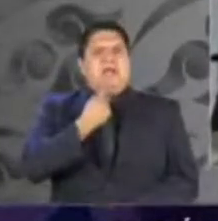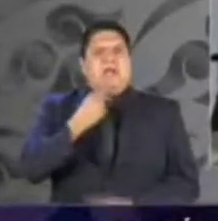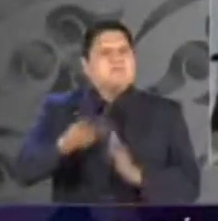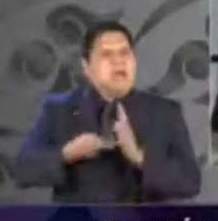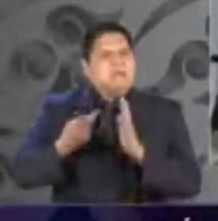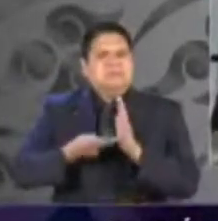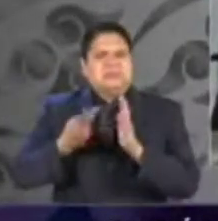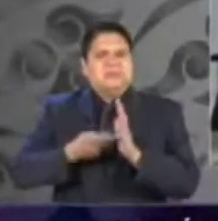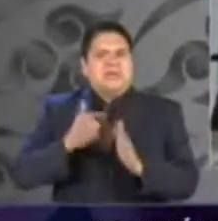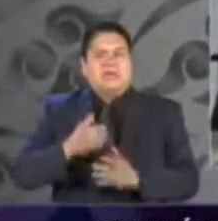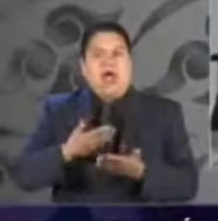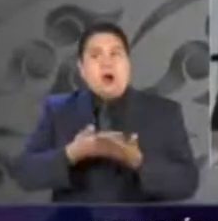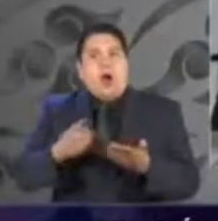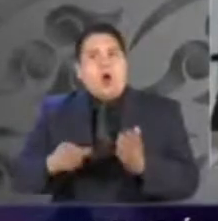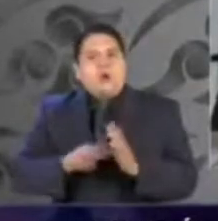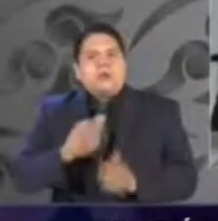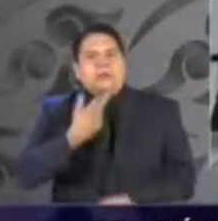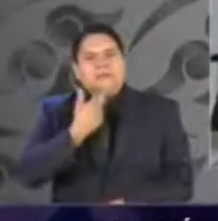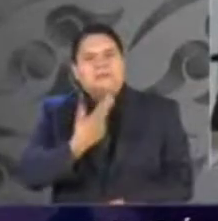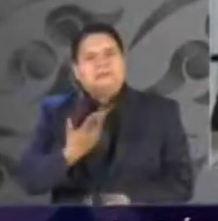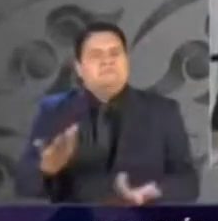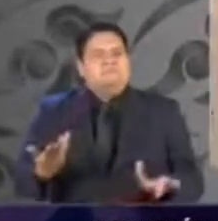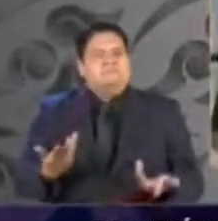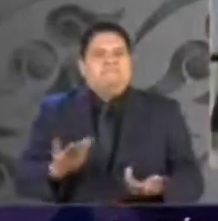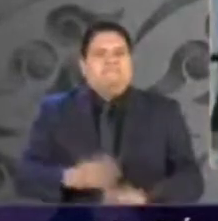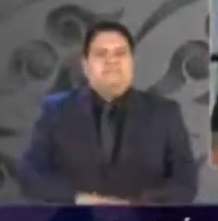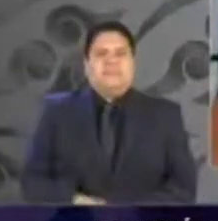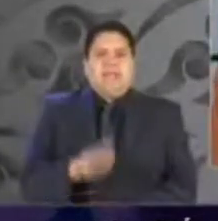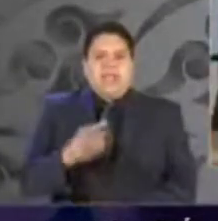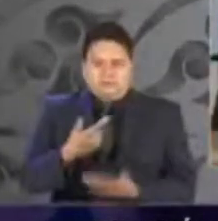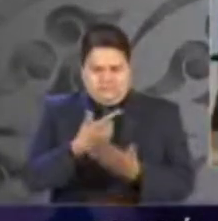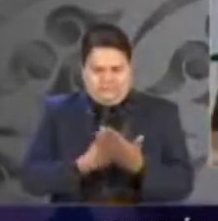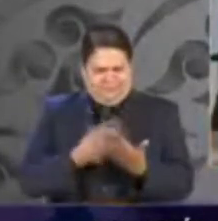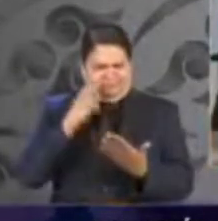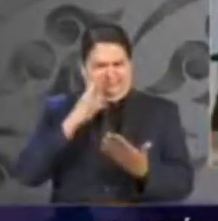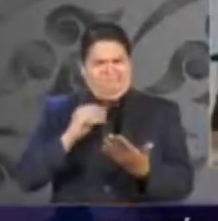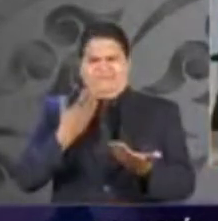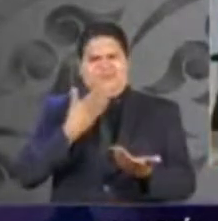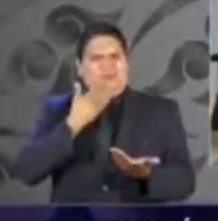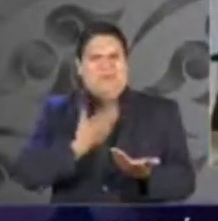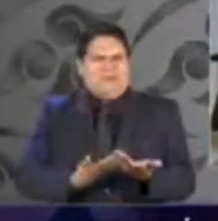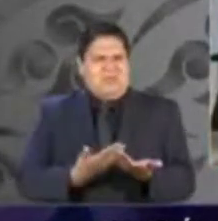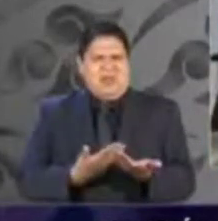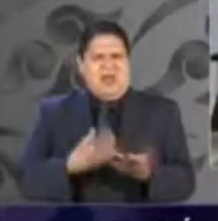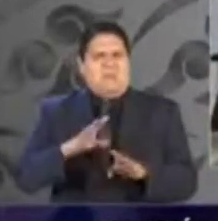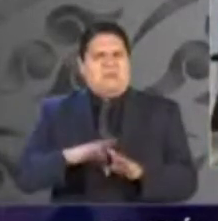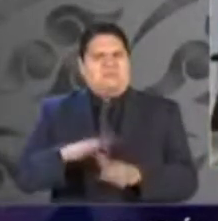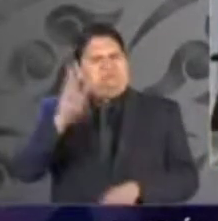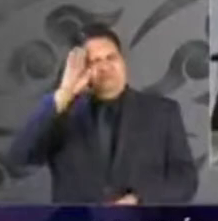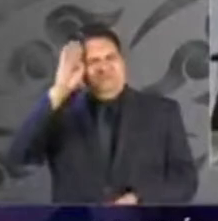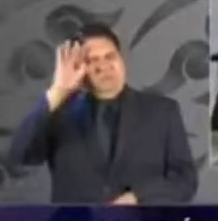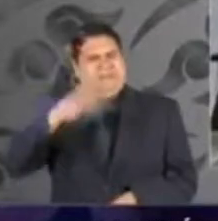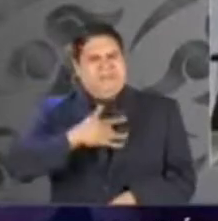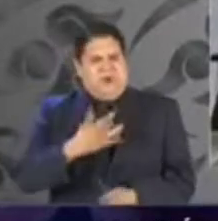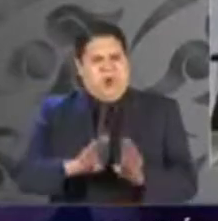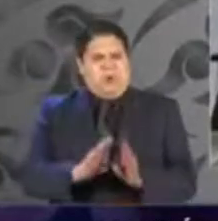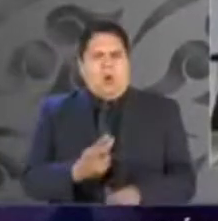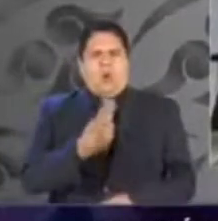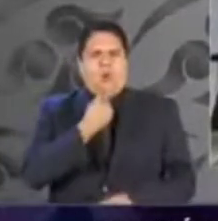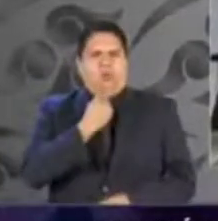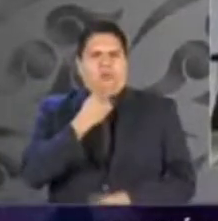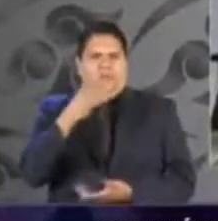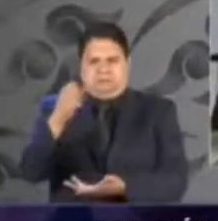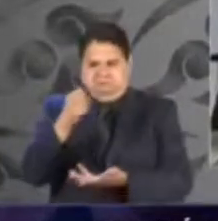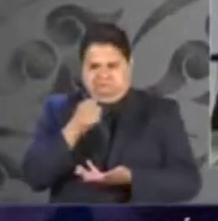a repetir. Dijo hace no mucho. Fíjense, esto es una barbaridad porque también se niega a utilizar el presupuesto de seguridad,